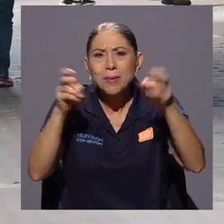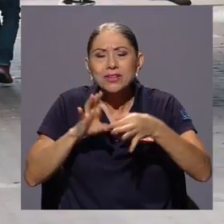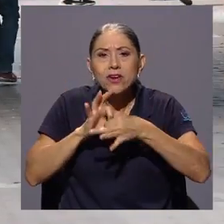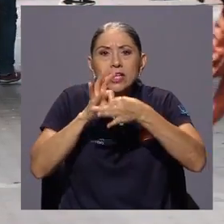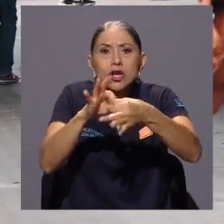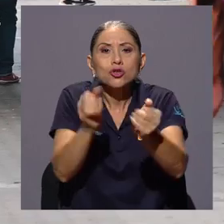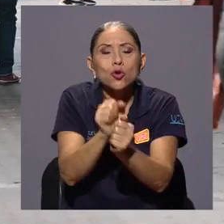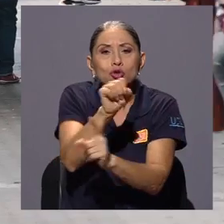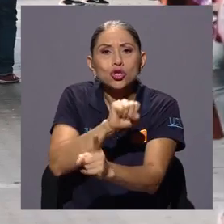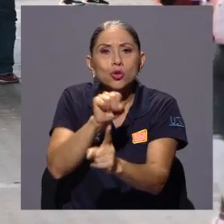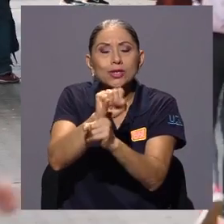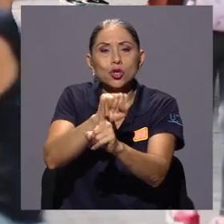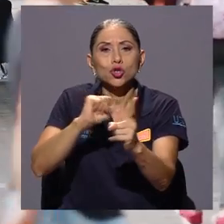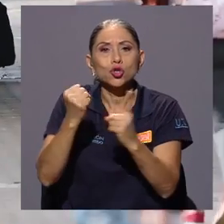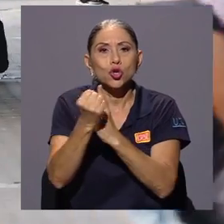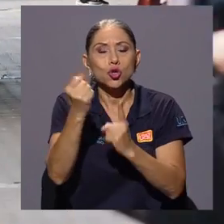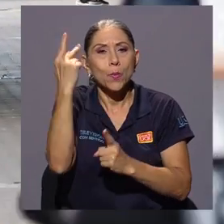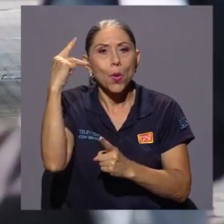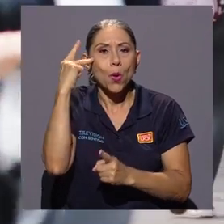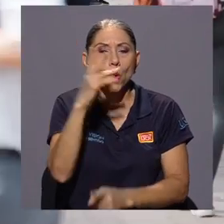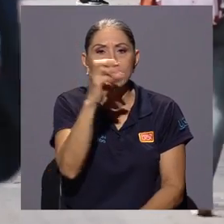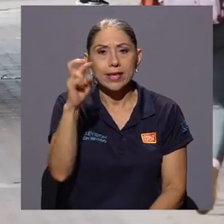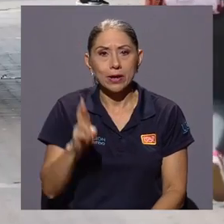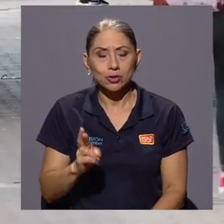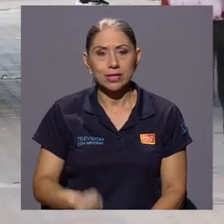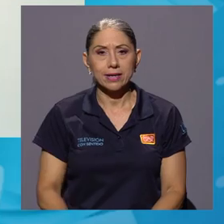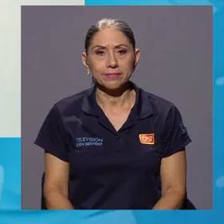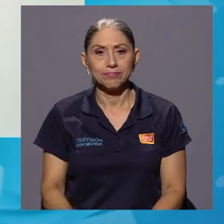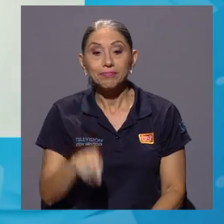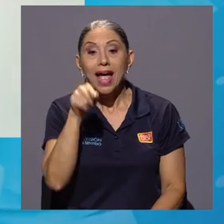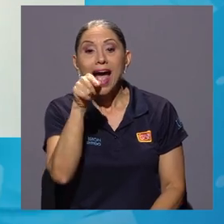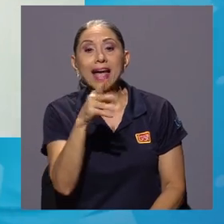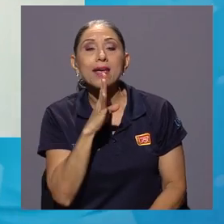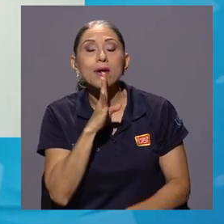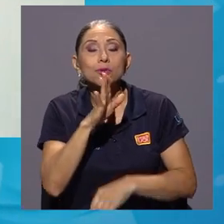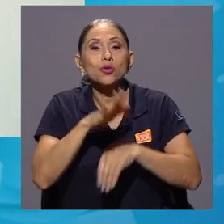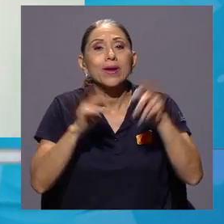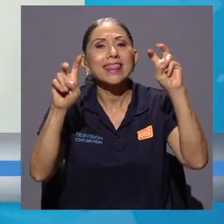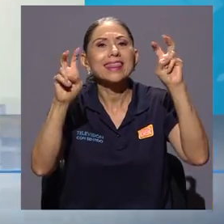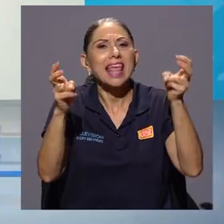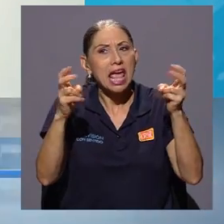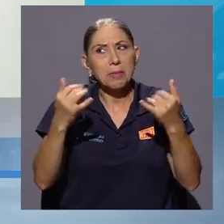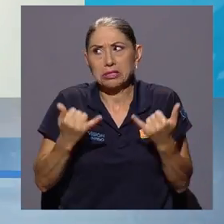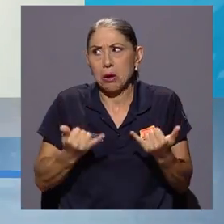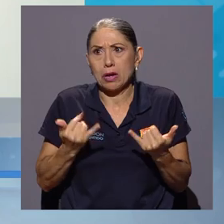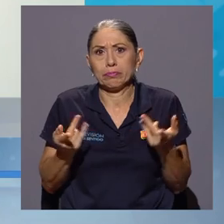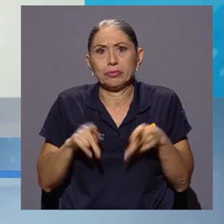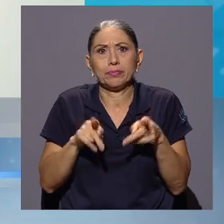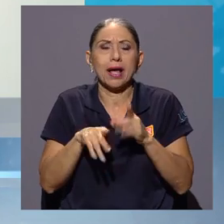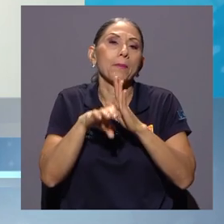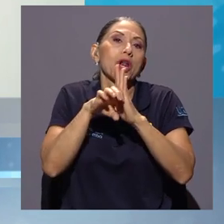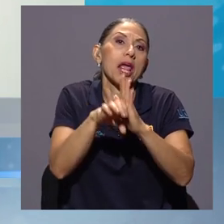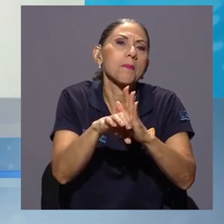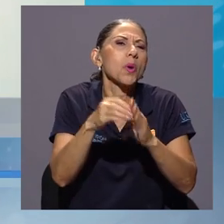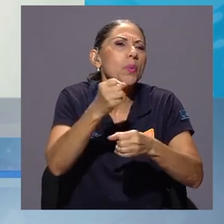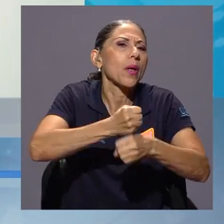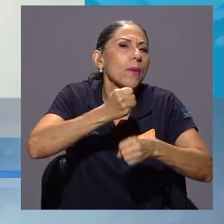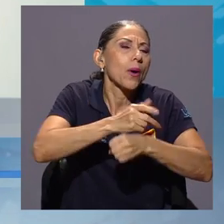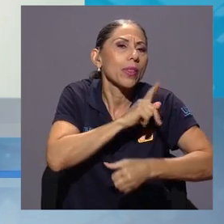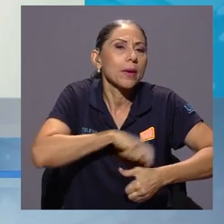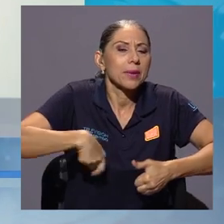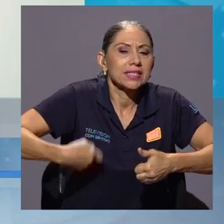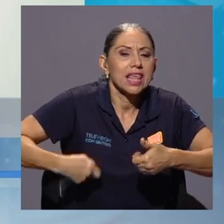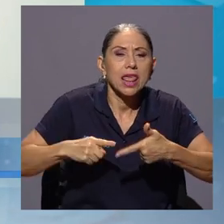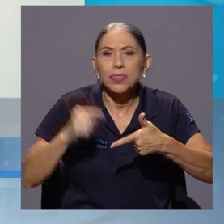relacionados al contexto sociopolítico de Costa Rica. Abordamos temas de seguimiento que son el análisis de la gestión del presidente,